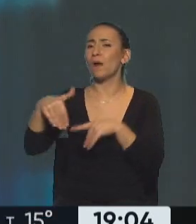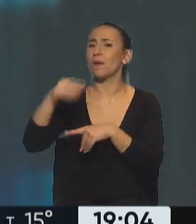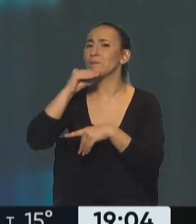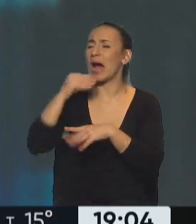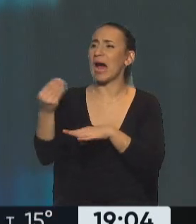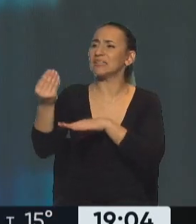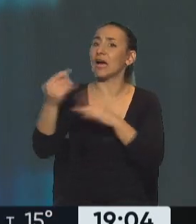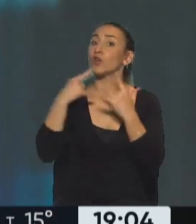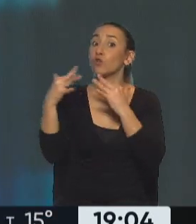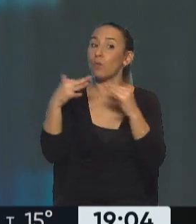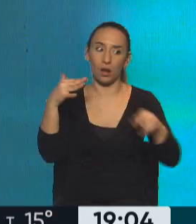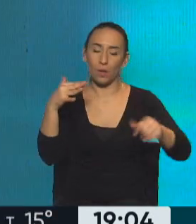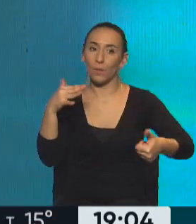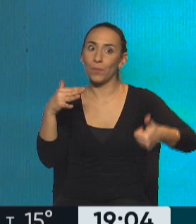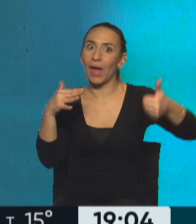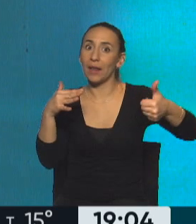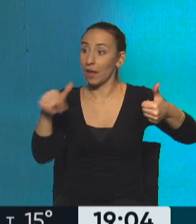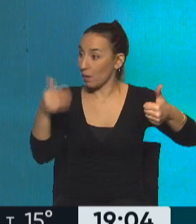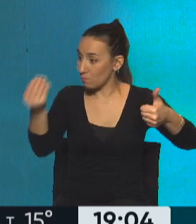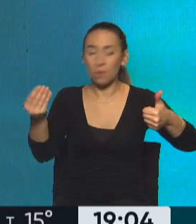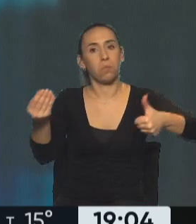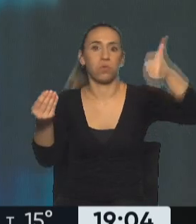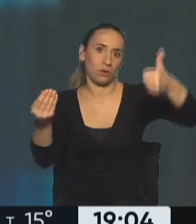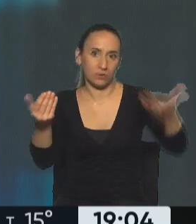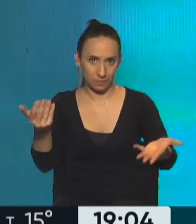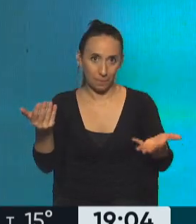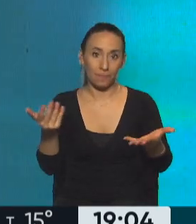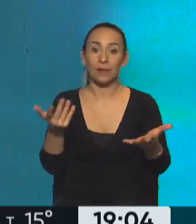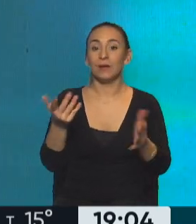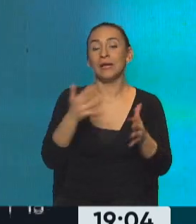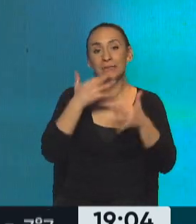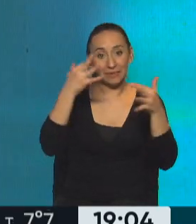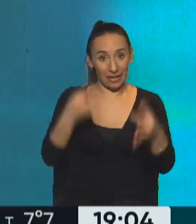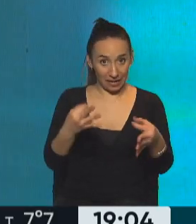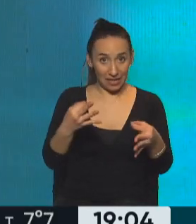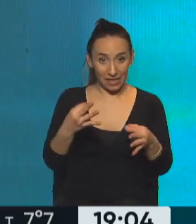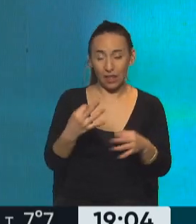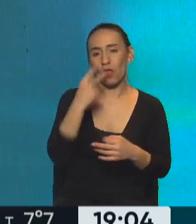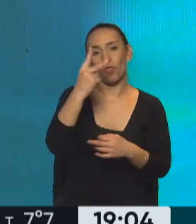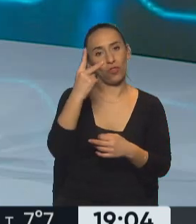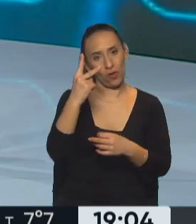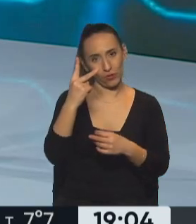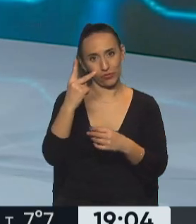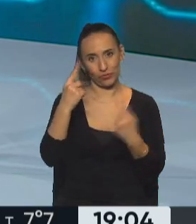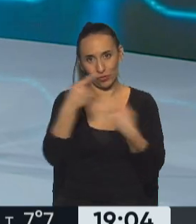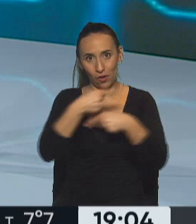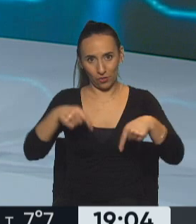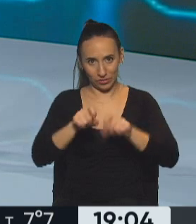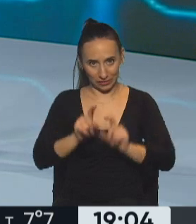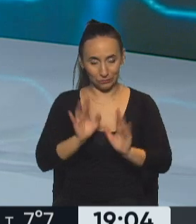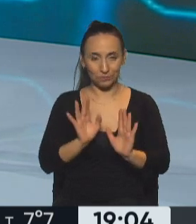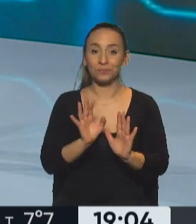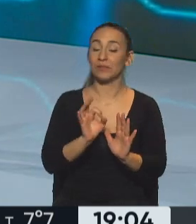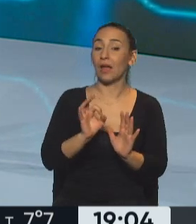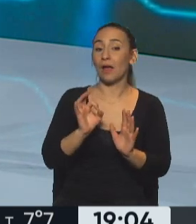bien. Sí. Y esto sigue sucediendo. Claro, a ver, ya con el rumor del ingreso, en realidad había dos cuestiones que pensaban. Por un lado, posibles